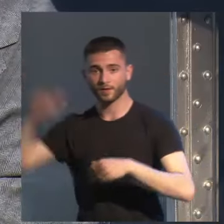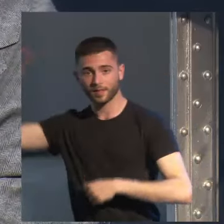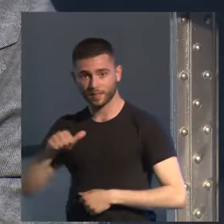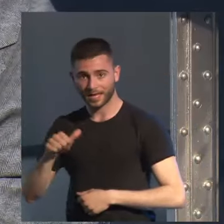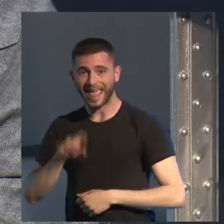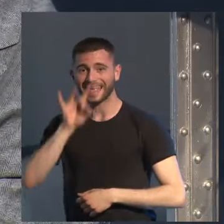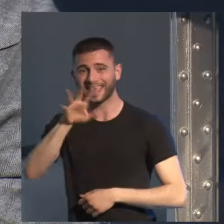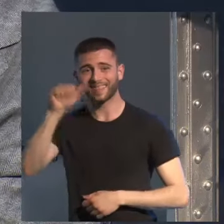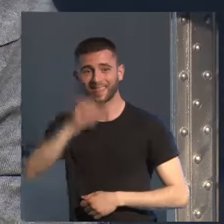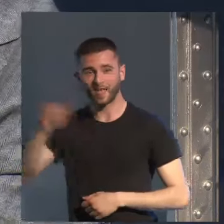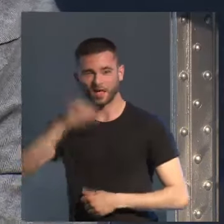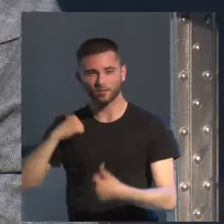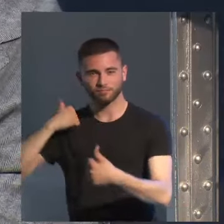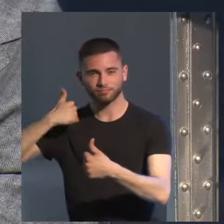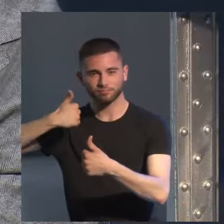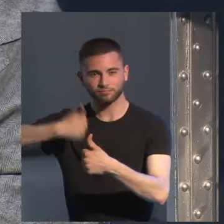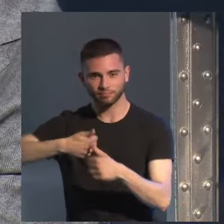en poder materializar un proyecto.